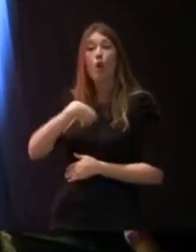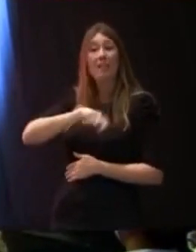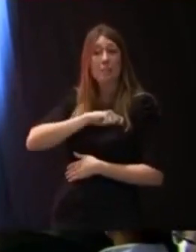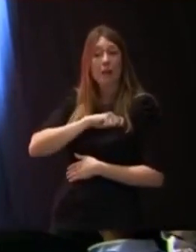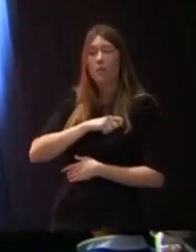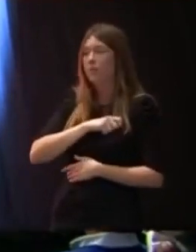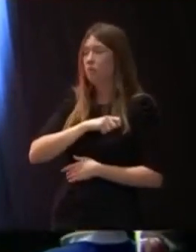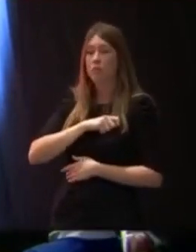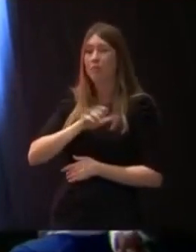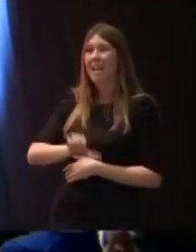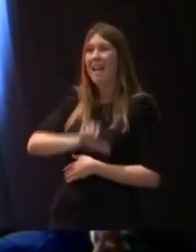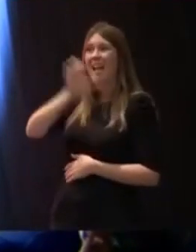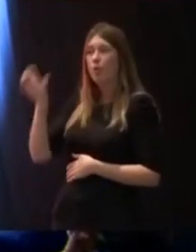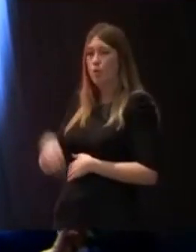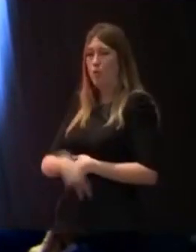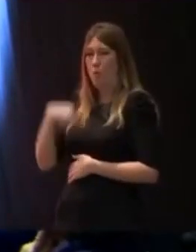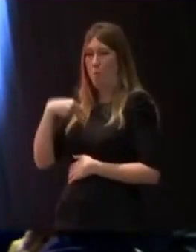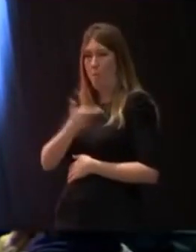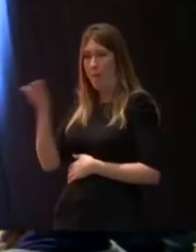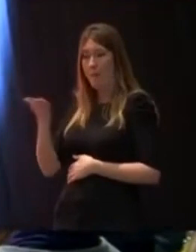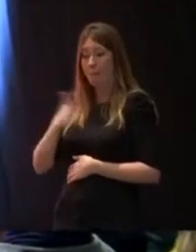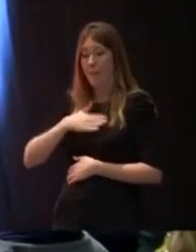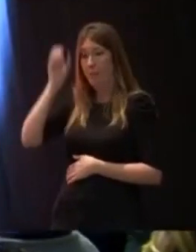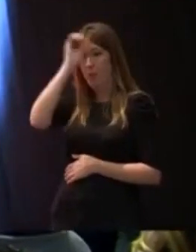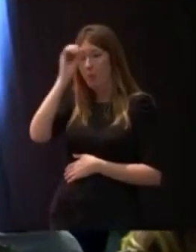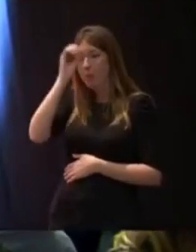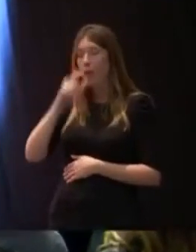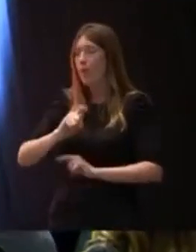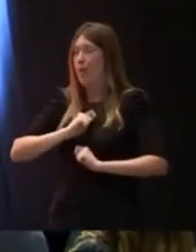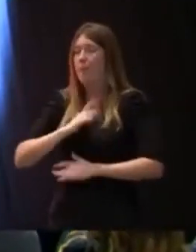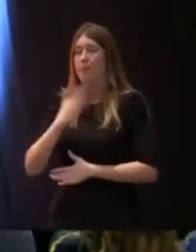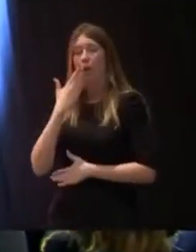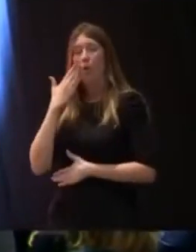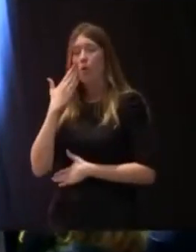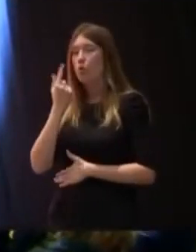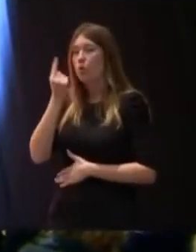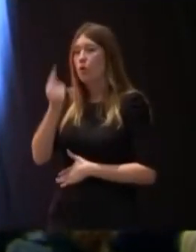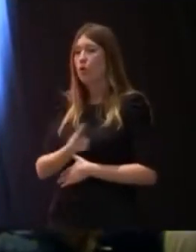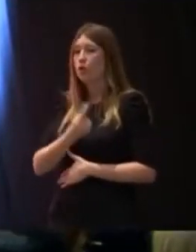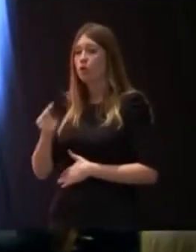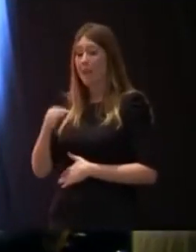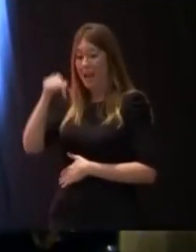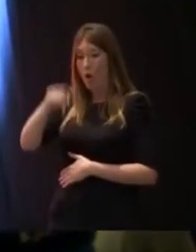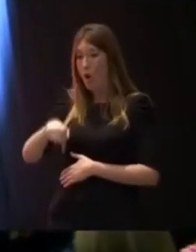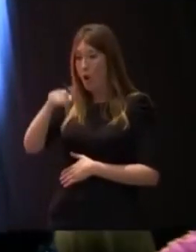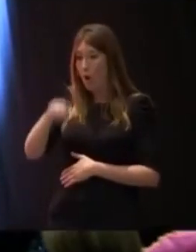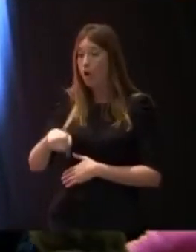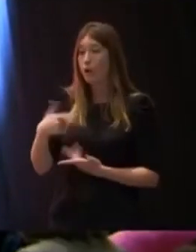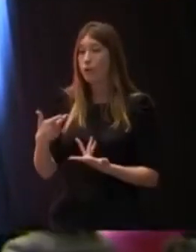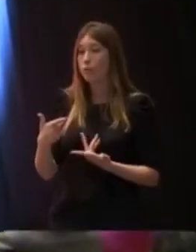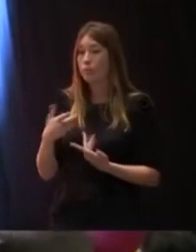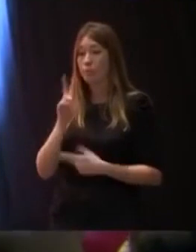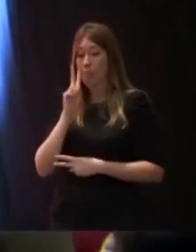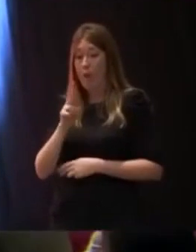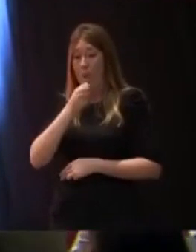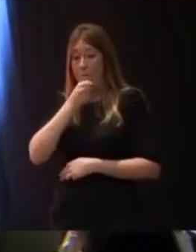el conjunto de Europa. Para mí, amigos y amigas, es un enorme orgullo encontrar hoy al